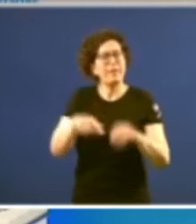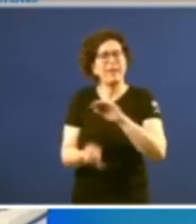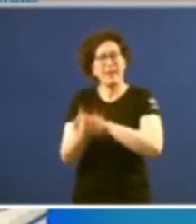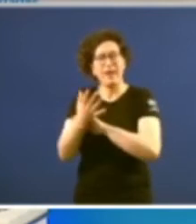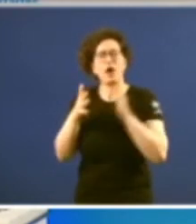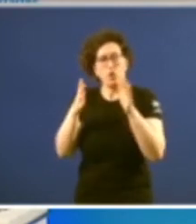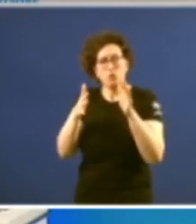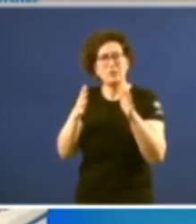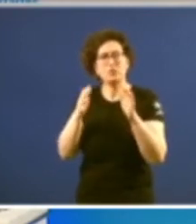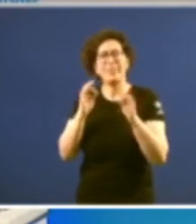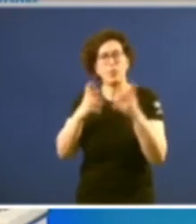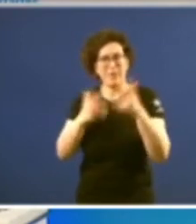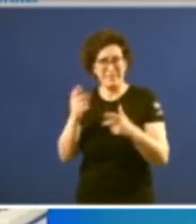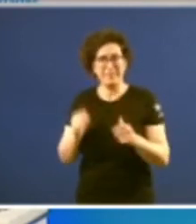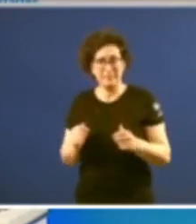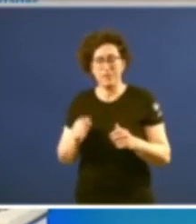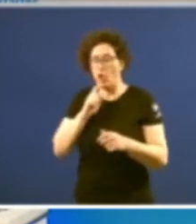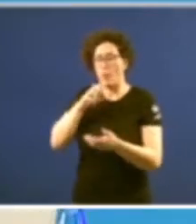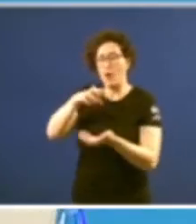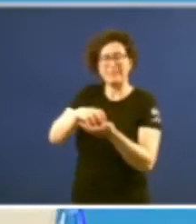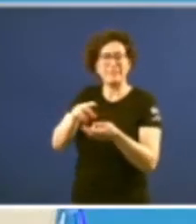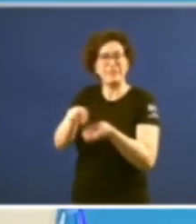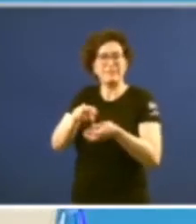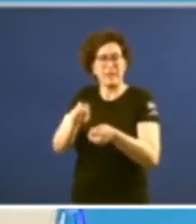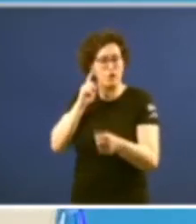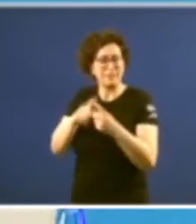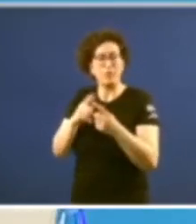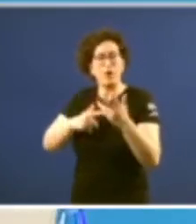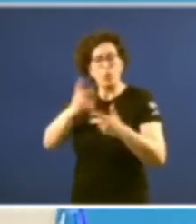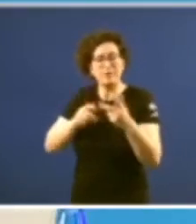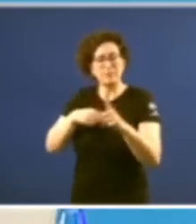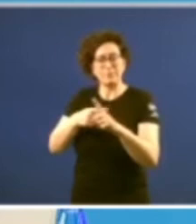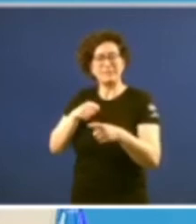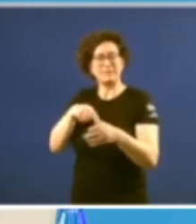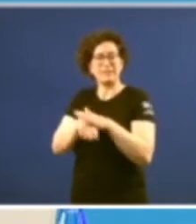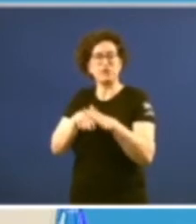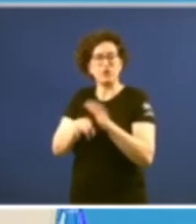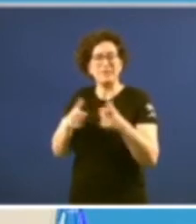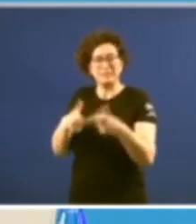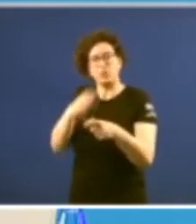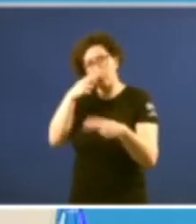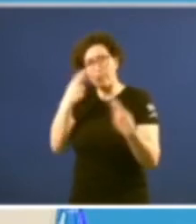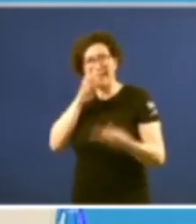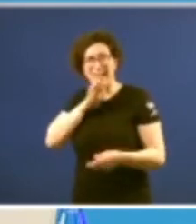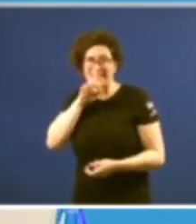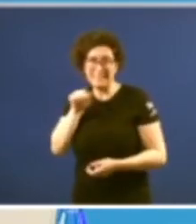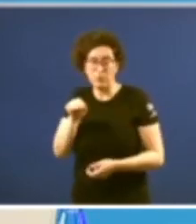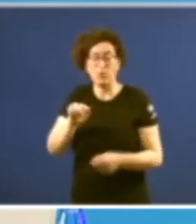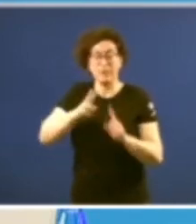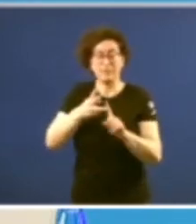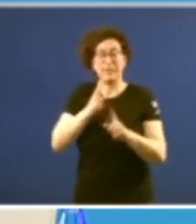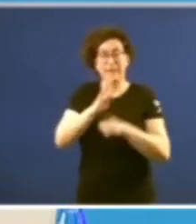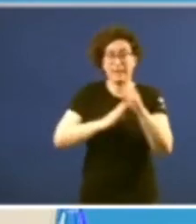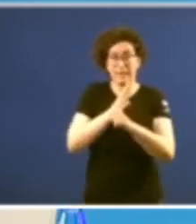el consello de contas como ente fiscalizador de las cuentas y de la gestión del sector público gallego en la tercera